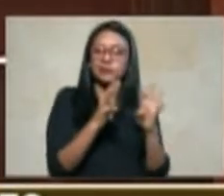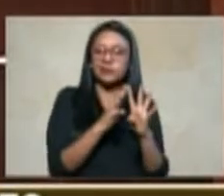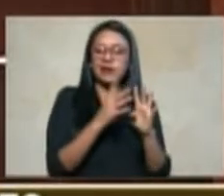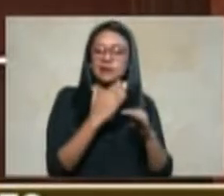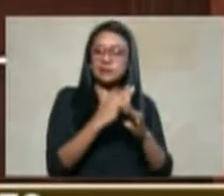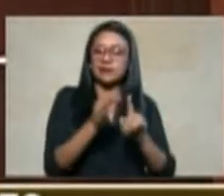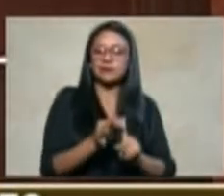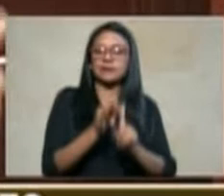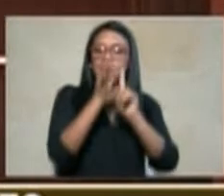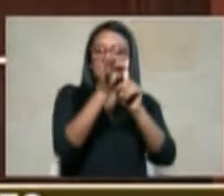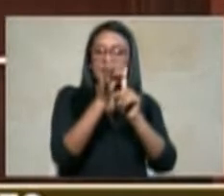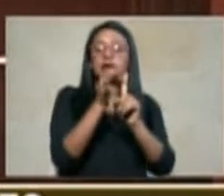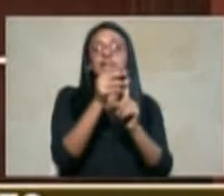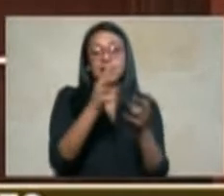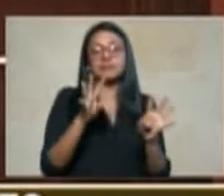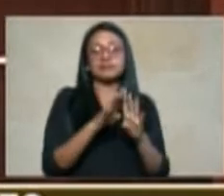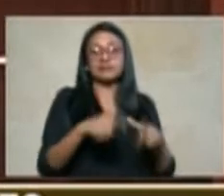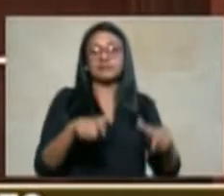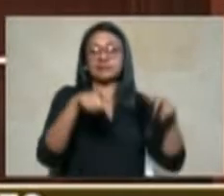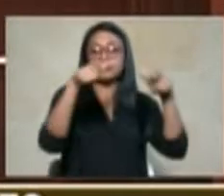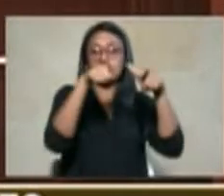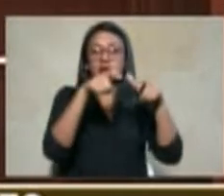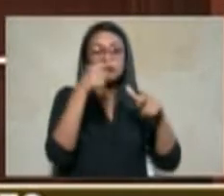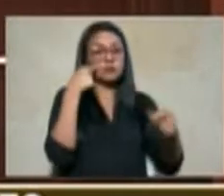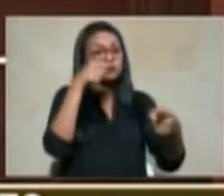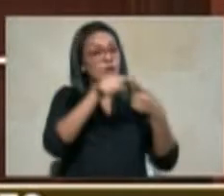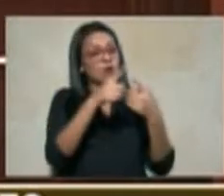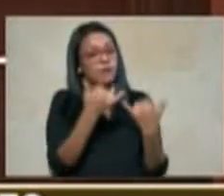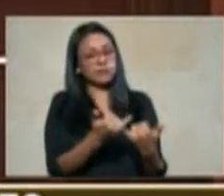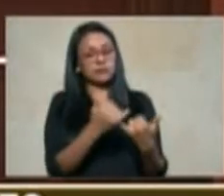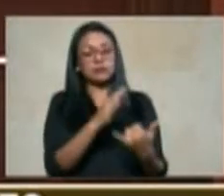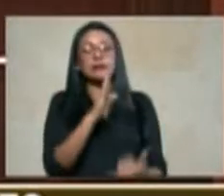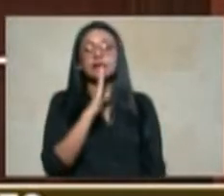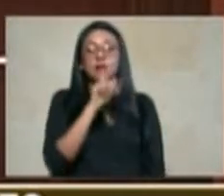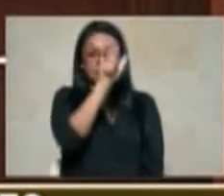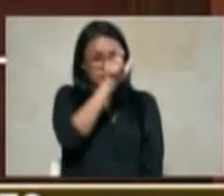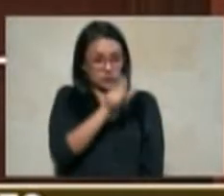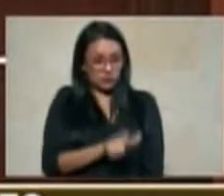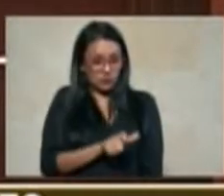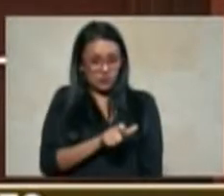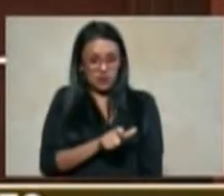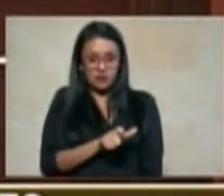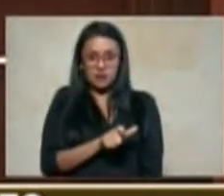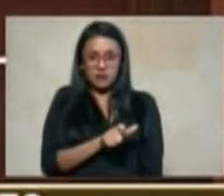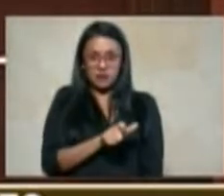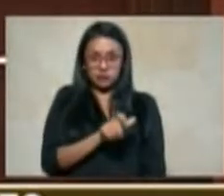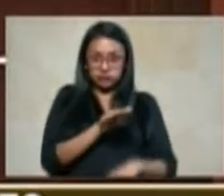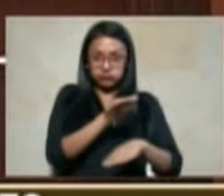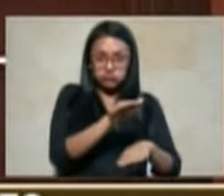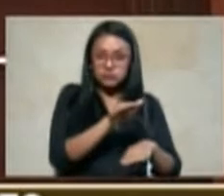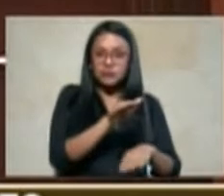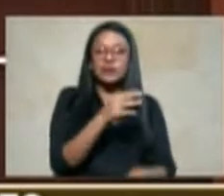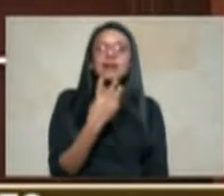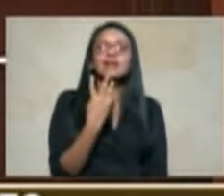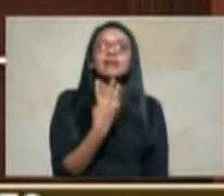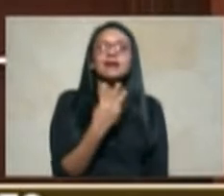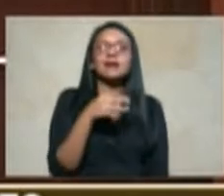no solamente conformado por un magistrado sino tres magistrados se encargan de